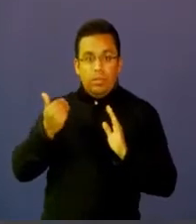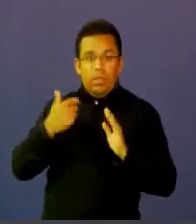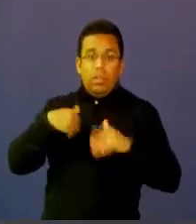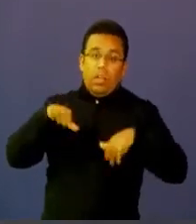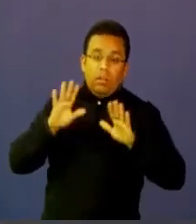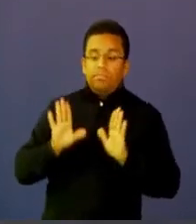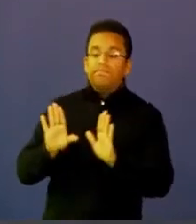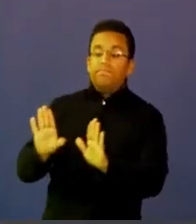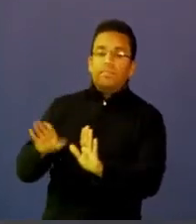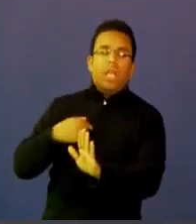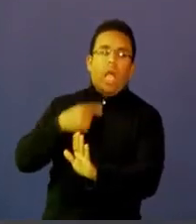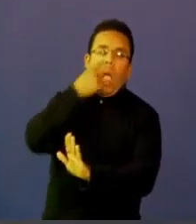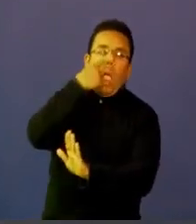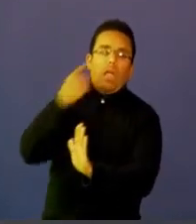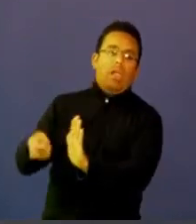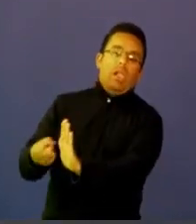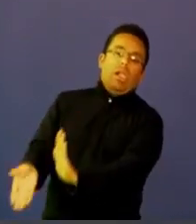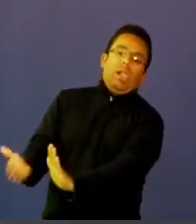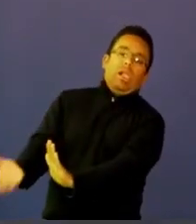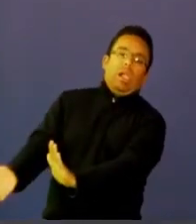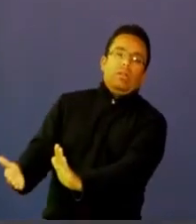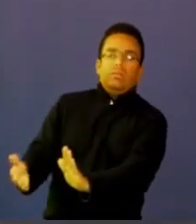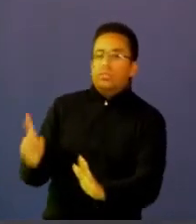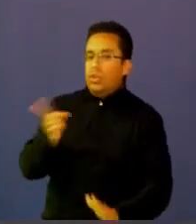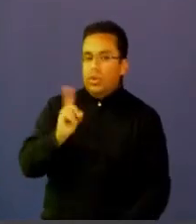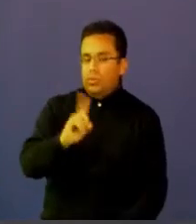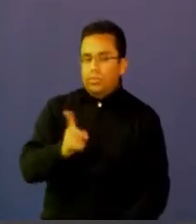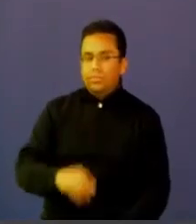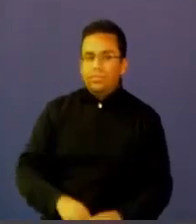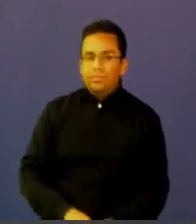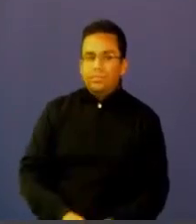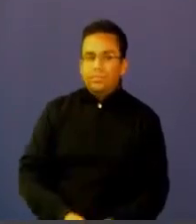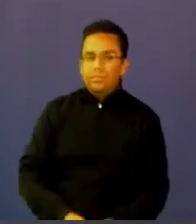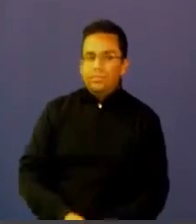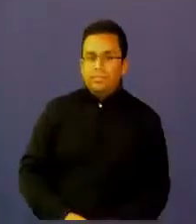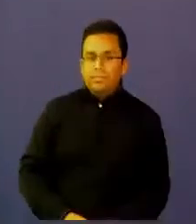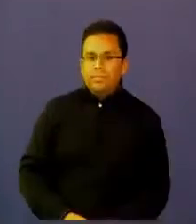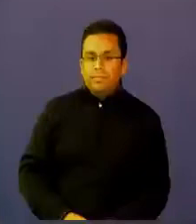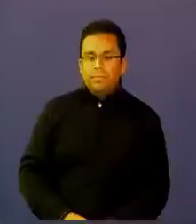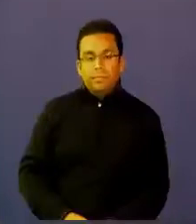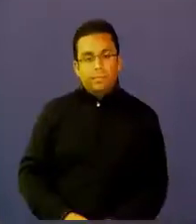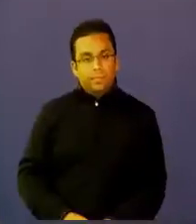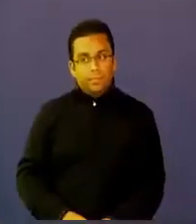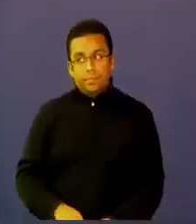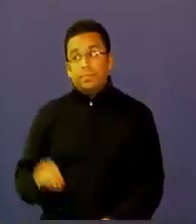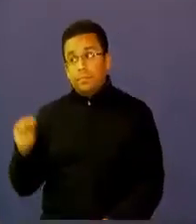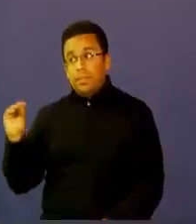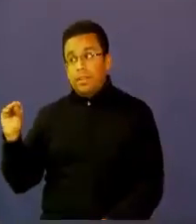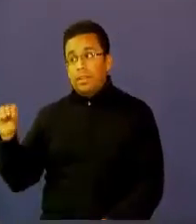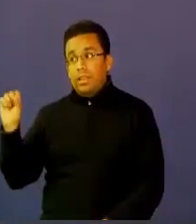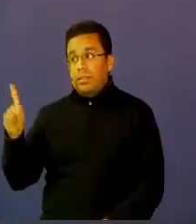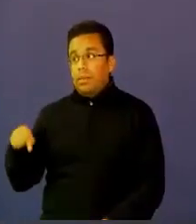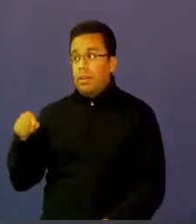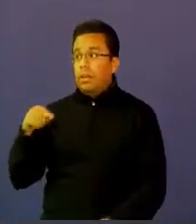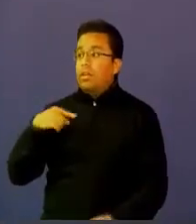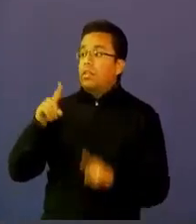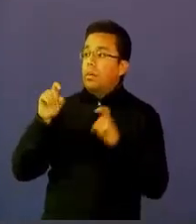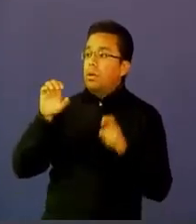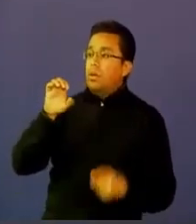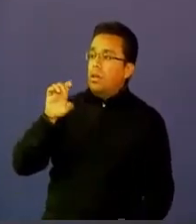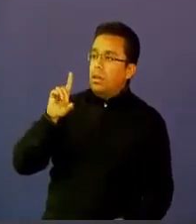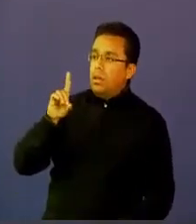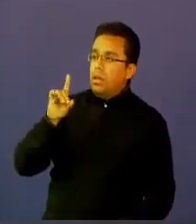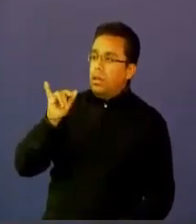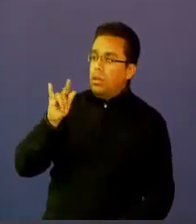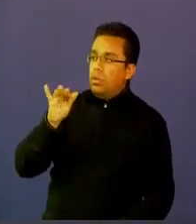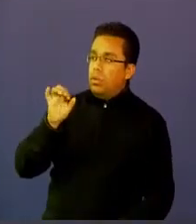entretenerse en el momento o para tener actividades de ocio bueno de hecho Carlos ahora estamos hablando también de edutainment educación